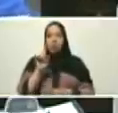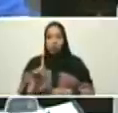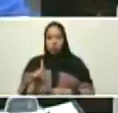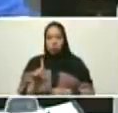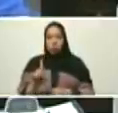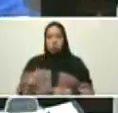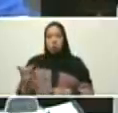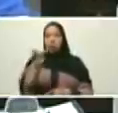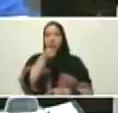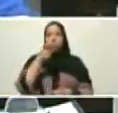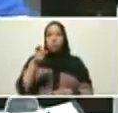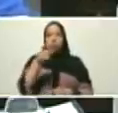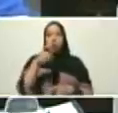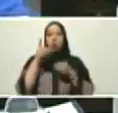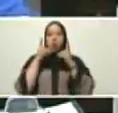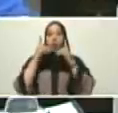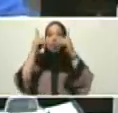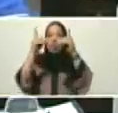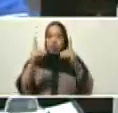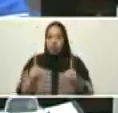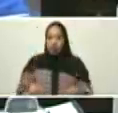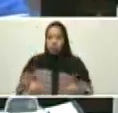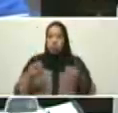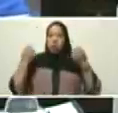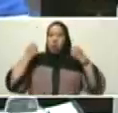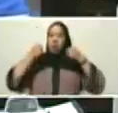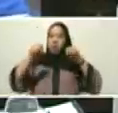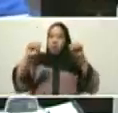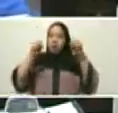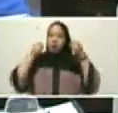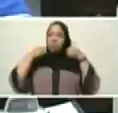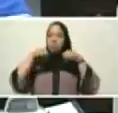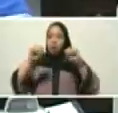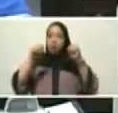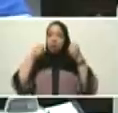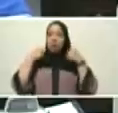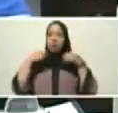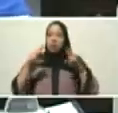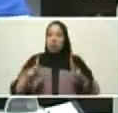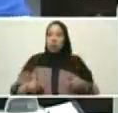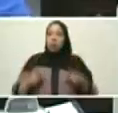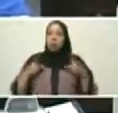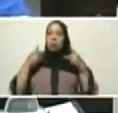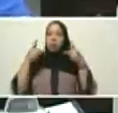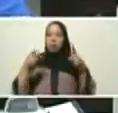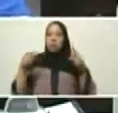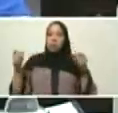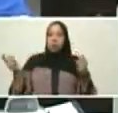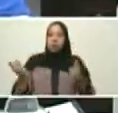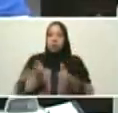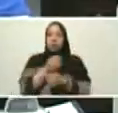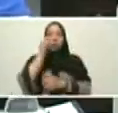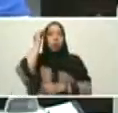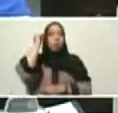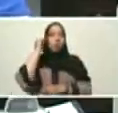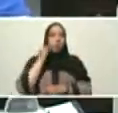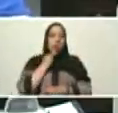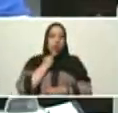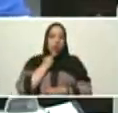reivindicado en la práctica, en el hacer, la voluntad de vencer bolivariana,